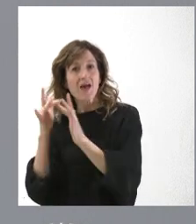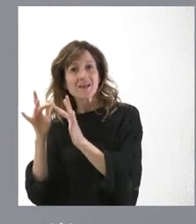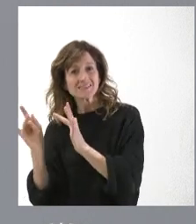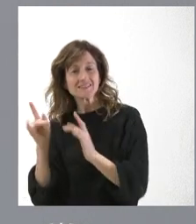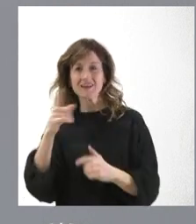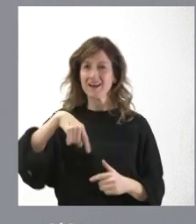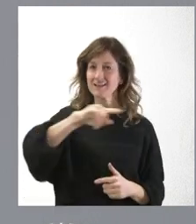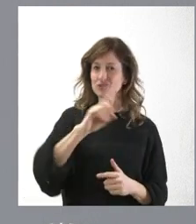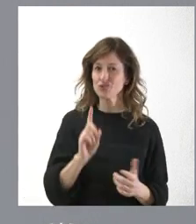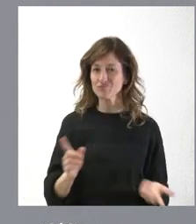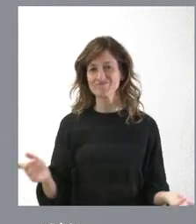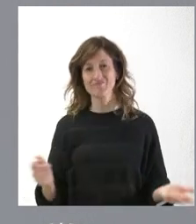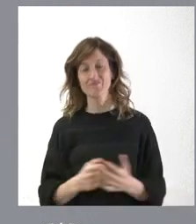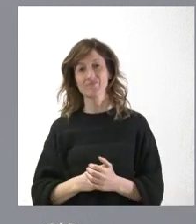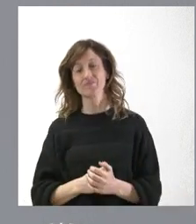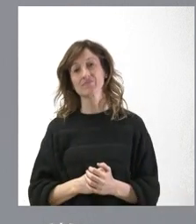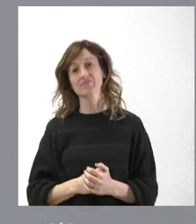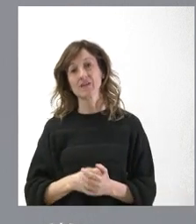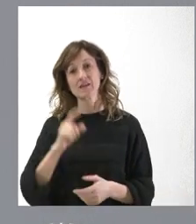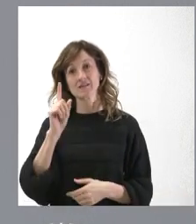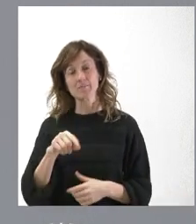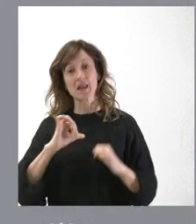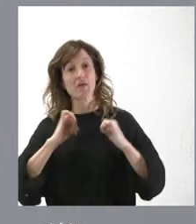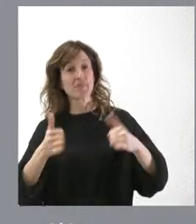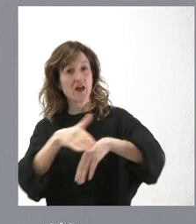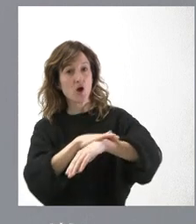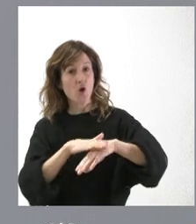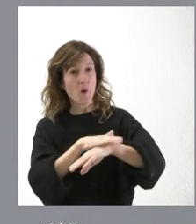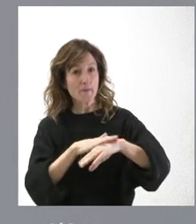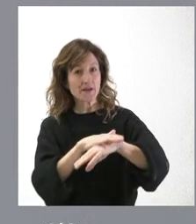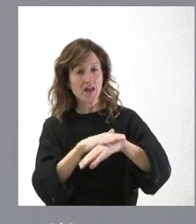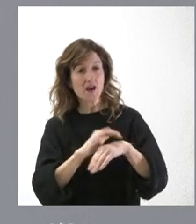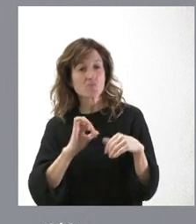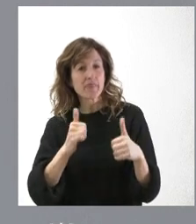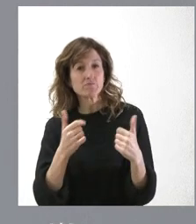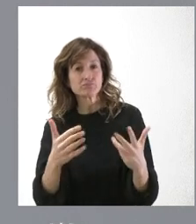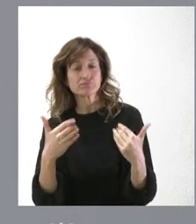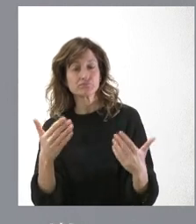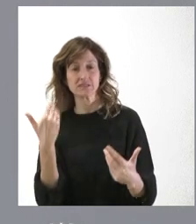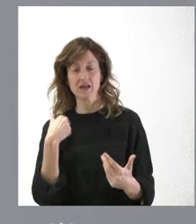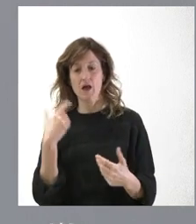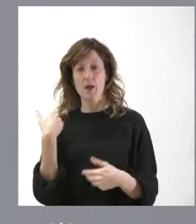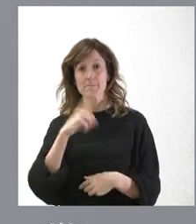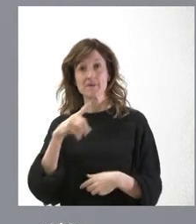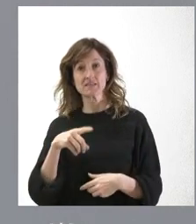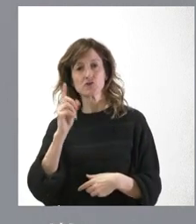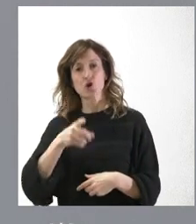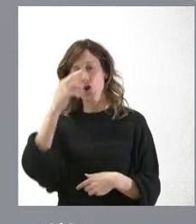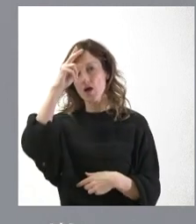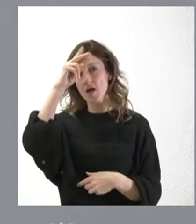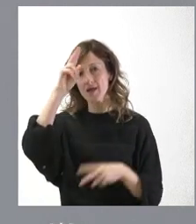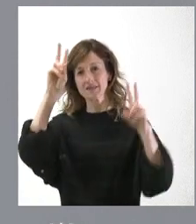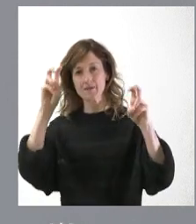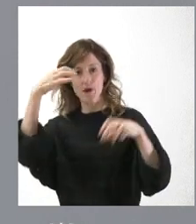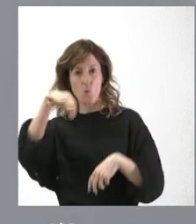Y me pregunto yo cuándo va a empezar a gobernar ya el Gobierno. Lleva varios meses y solo se está preocupando de un único